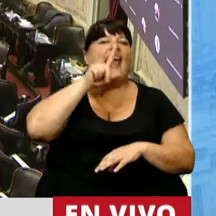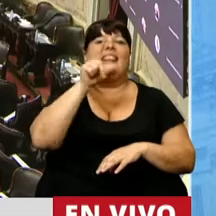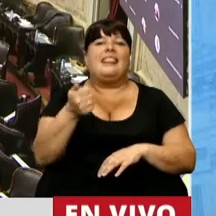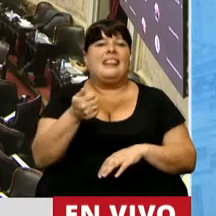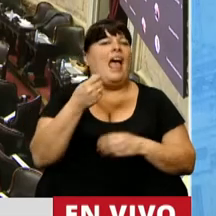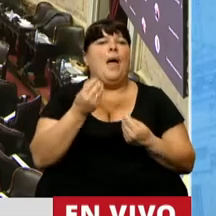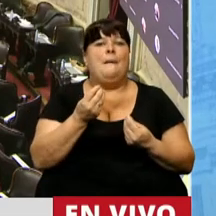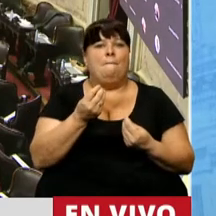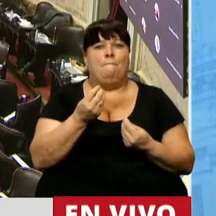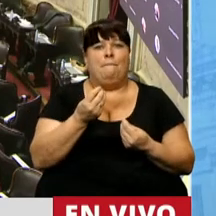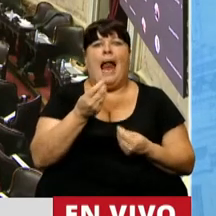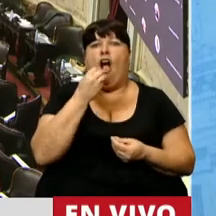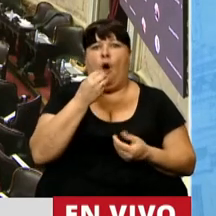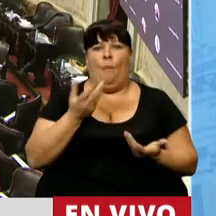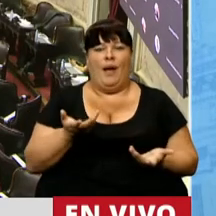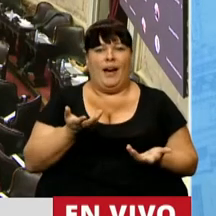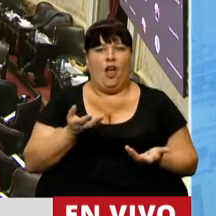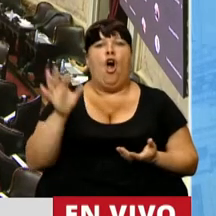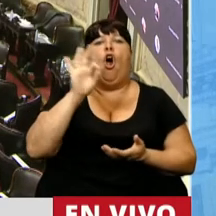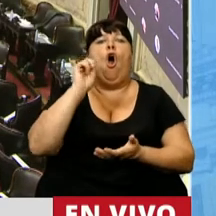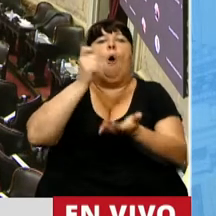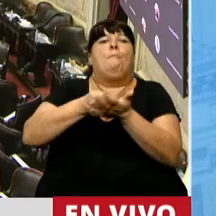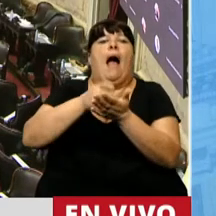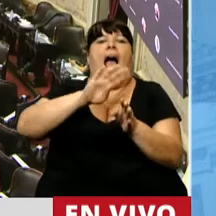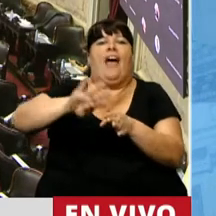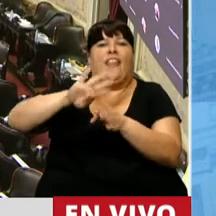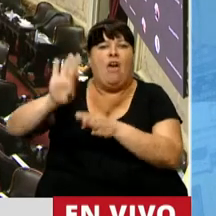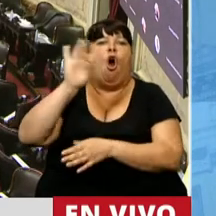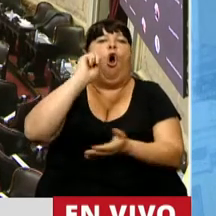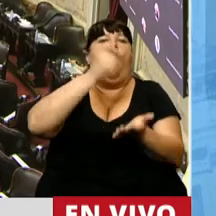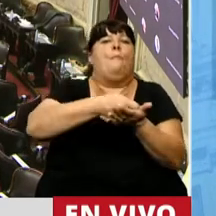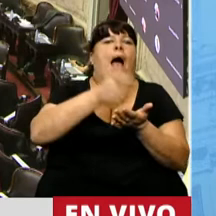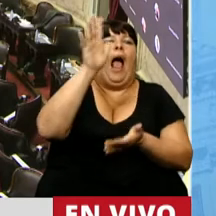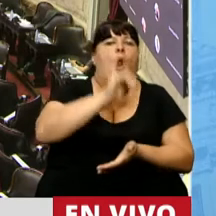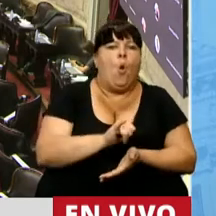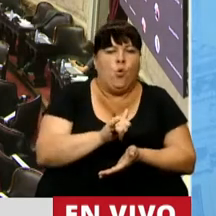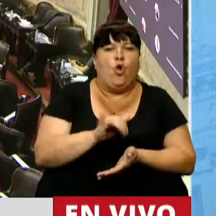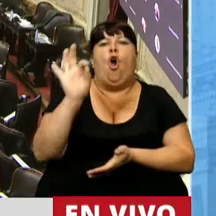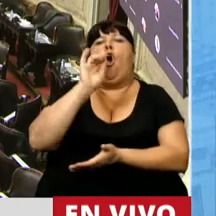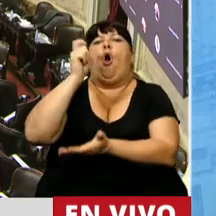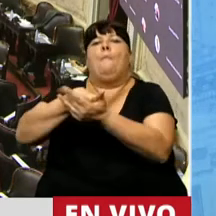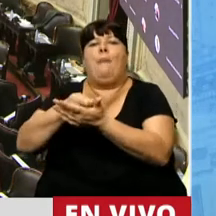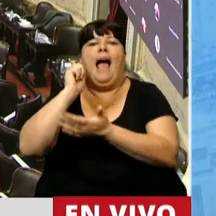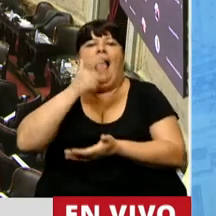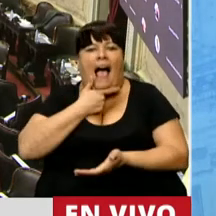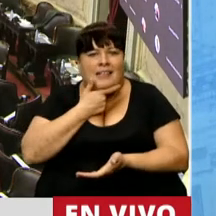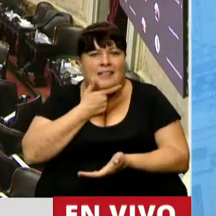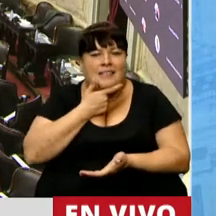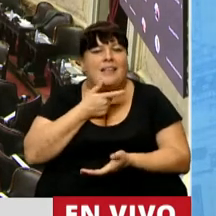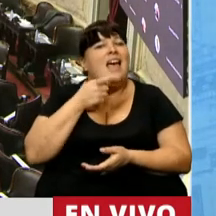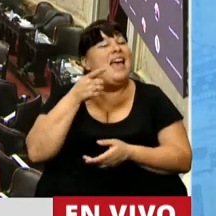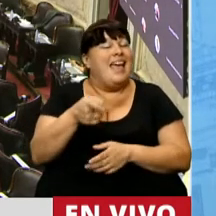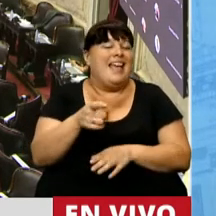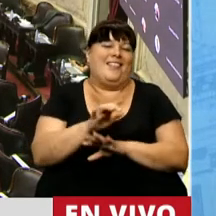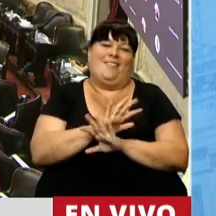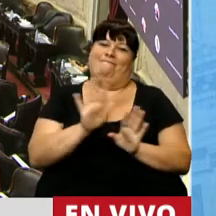básicamente para poder comer o para pagar las deudas o para poder pagar la luz o para poder pagar el gas. Eso